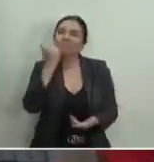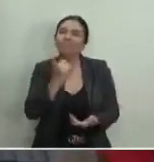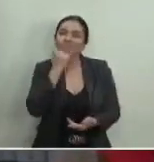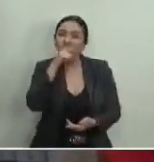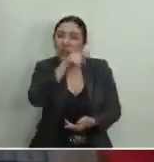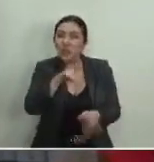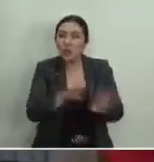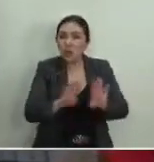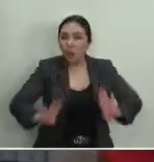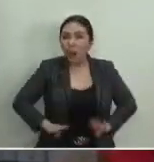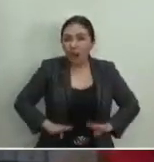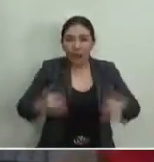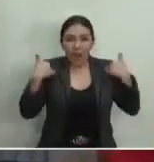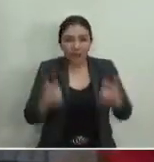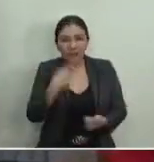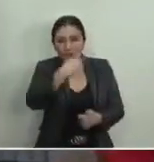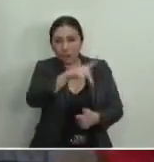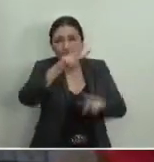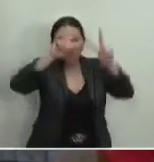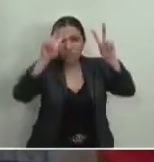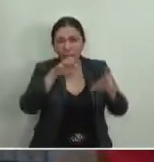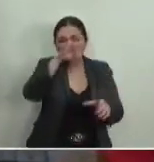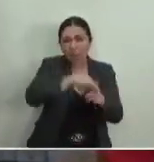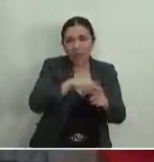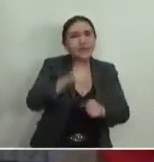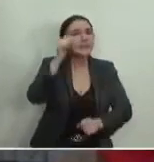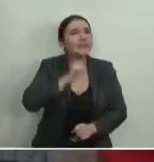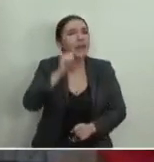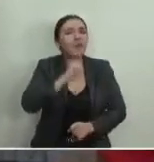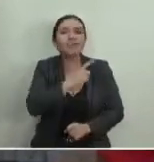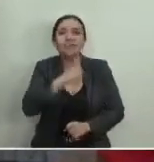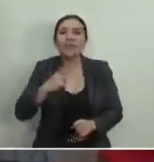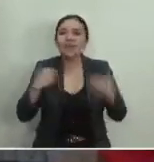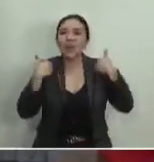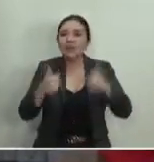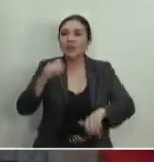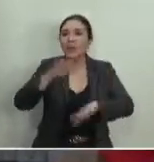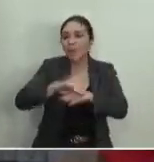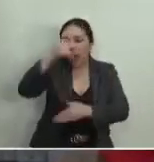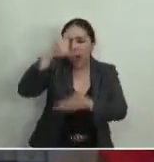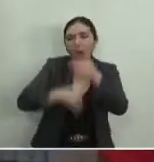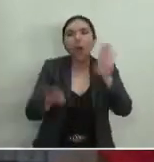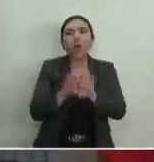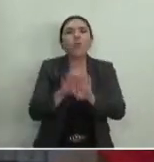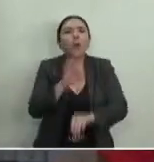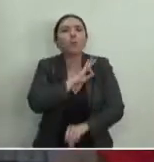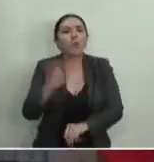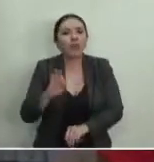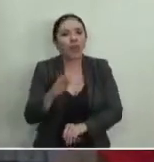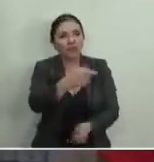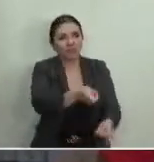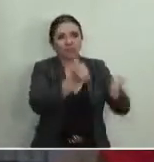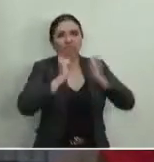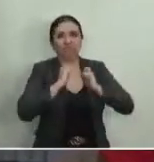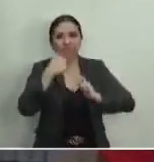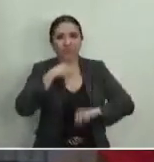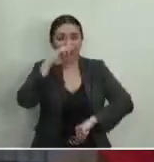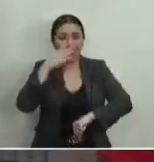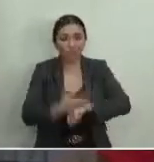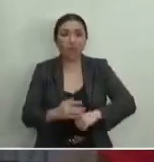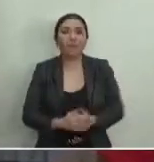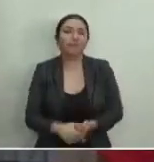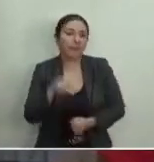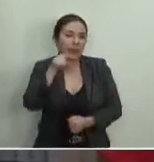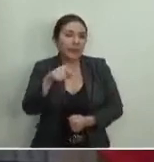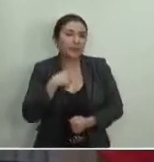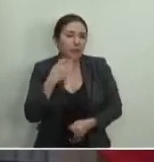electoral y atendiendo a su dinamismo siempre es más conveniente visualizar la posibilidad de asumir jurisdicción. En este caso a mí